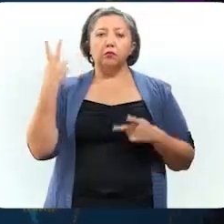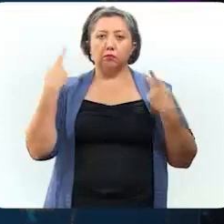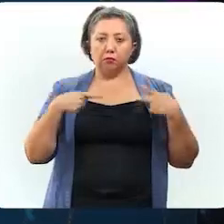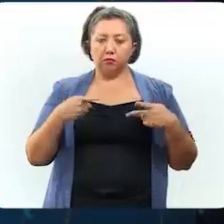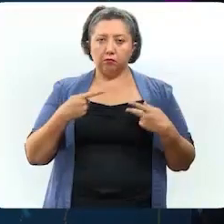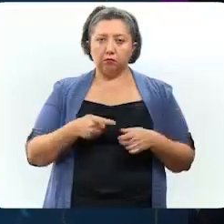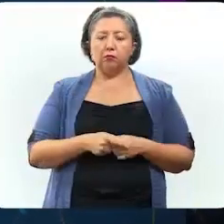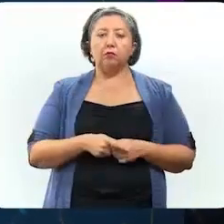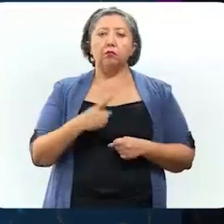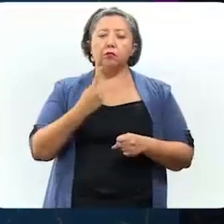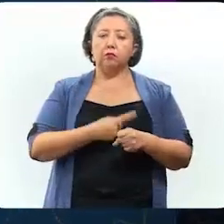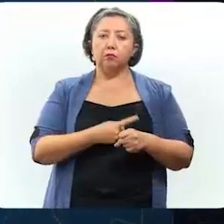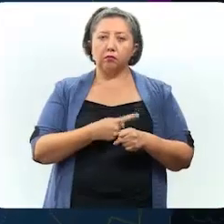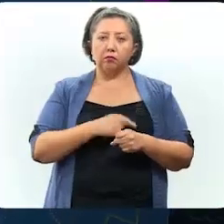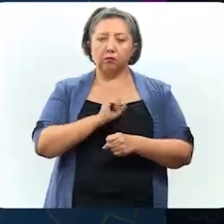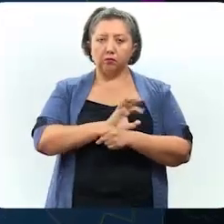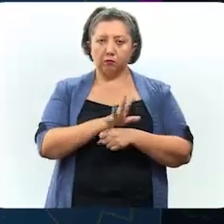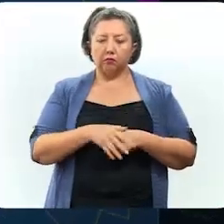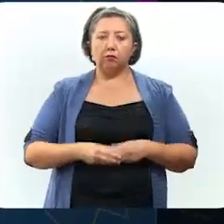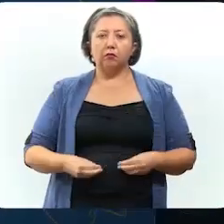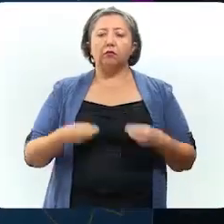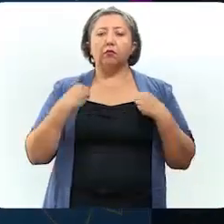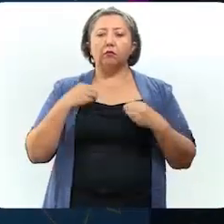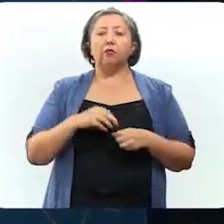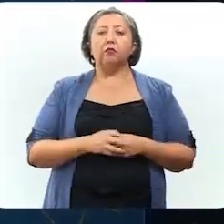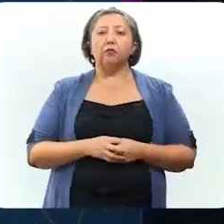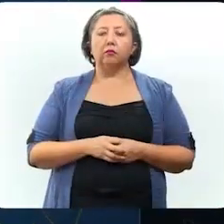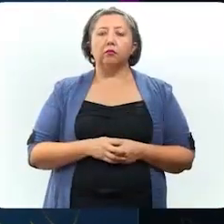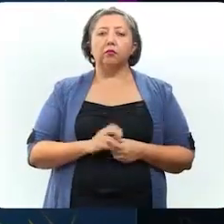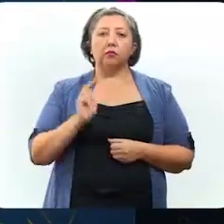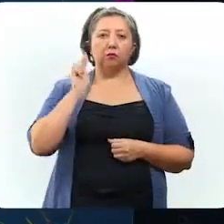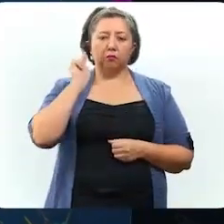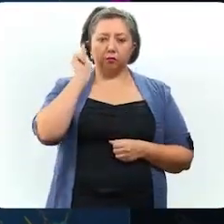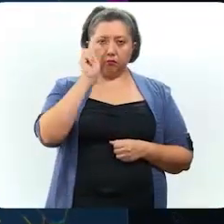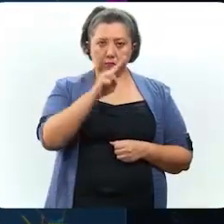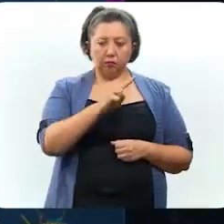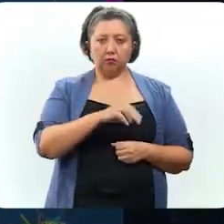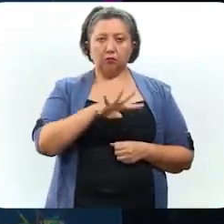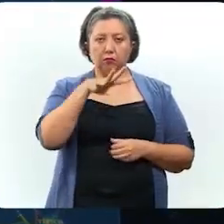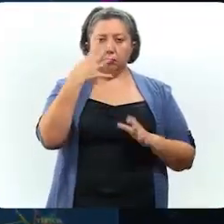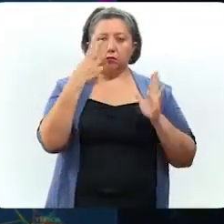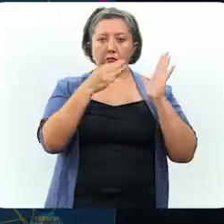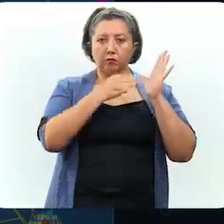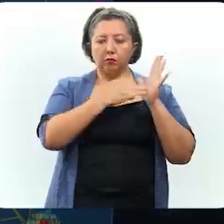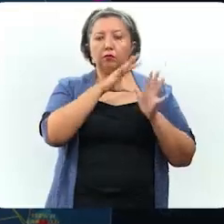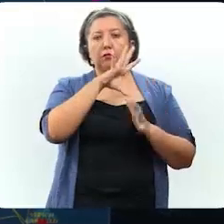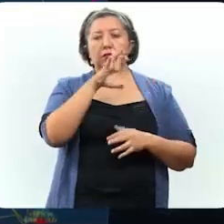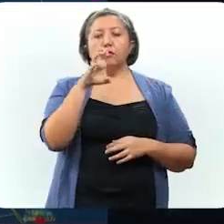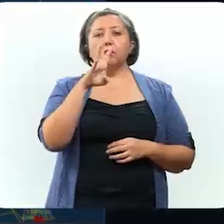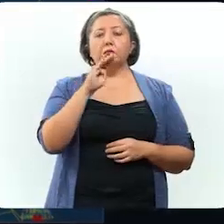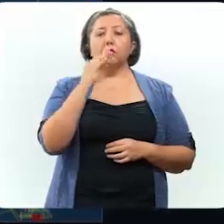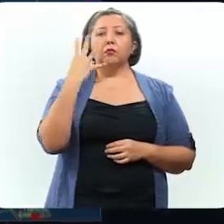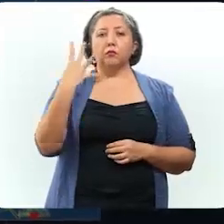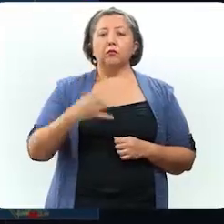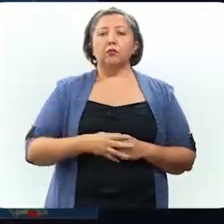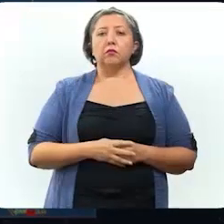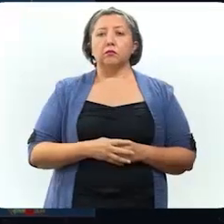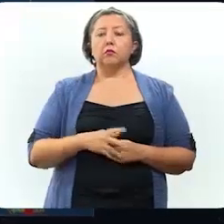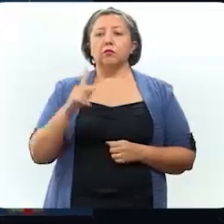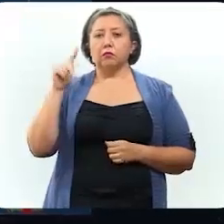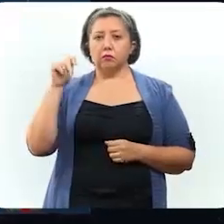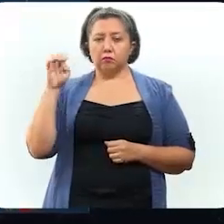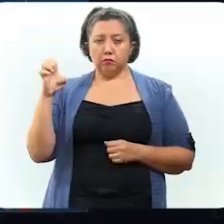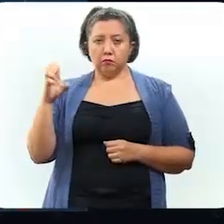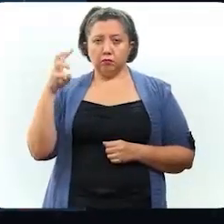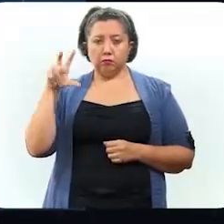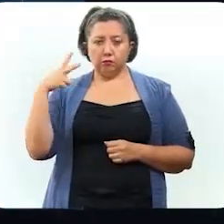personas contagiadas del coronavirus que viven en, en la zona norte, catorce mil quinientos noventa y cuatro, en la zona